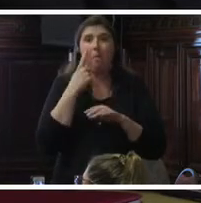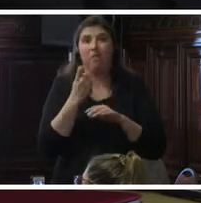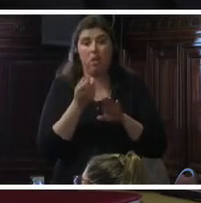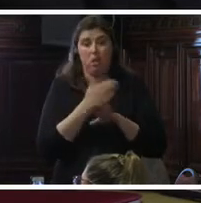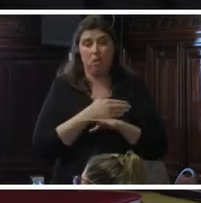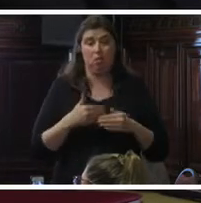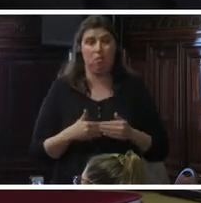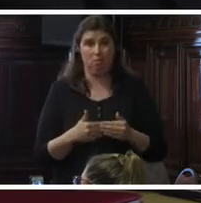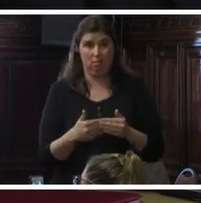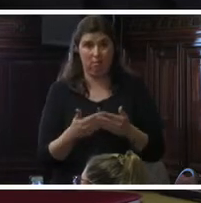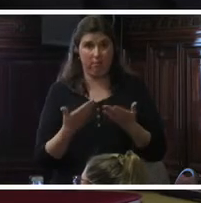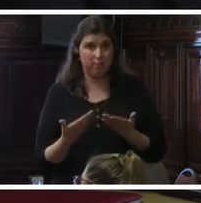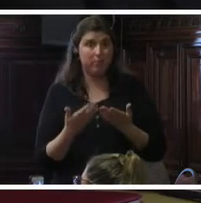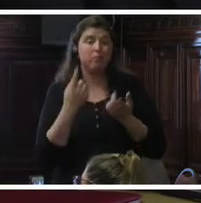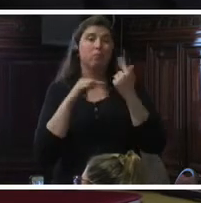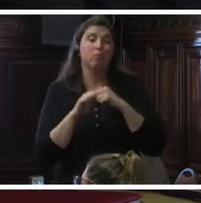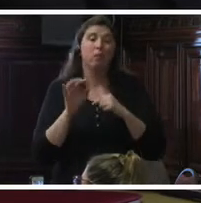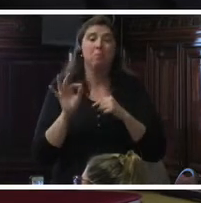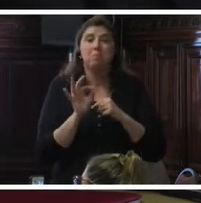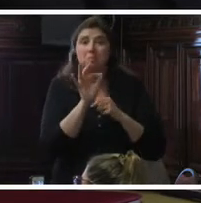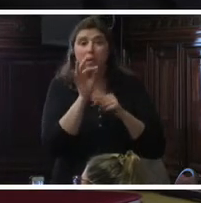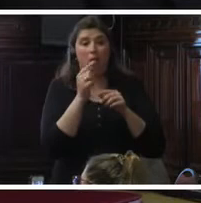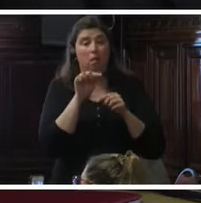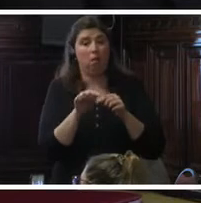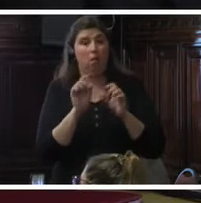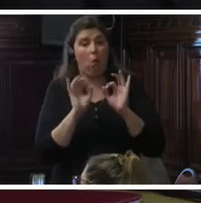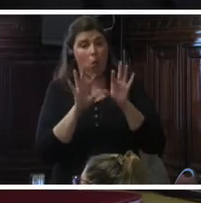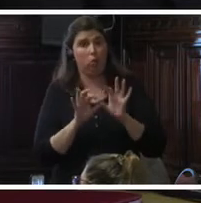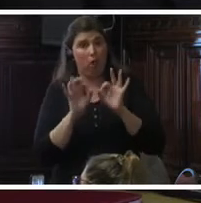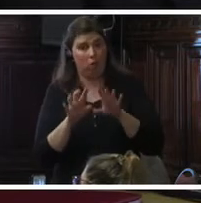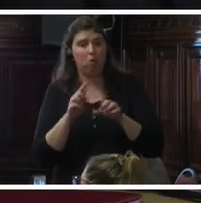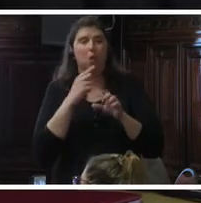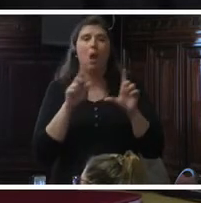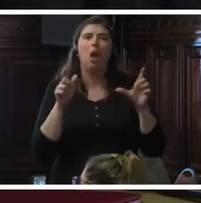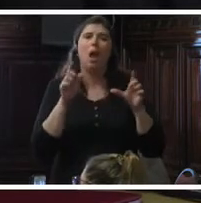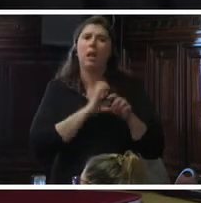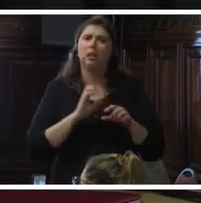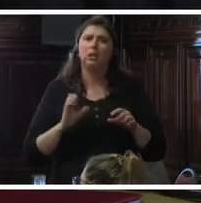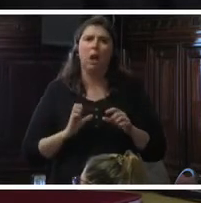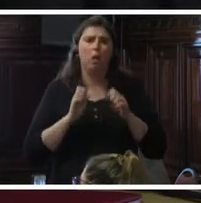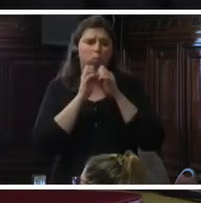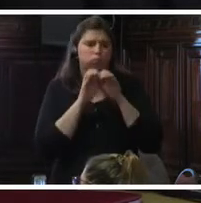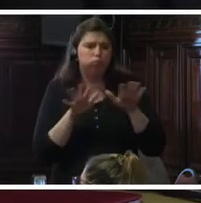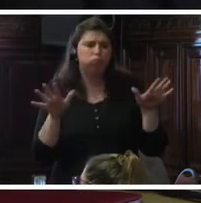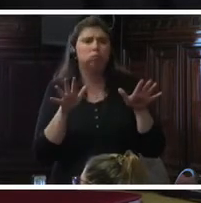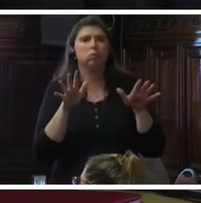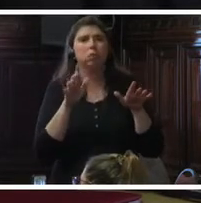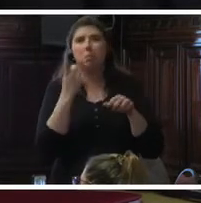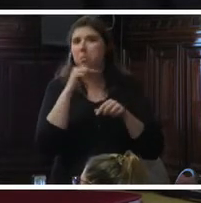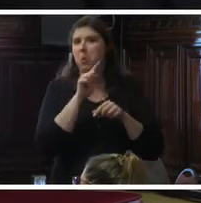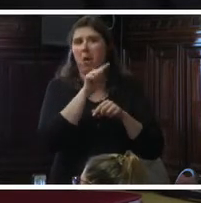lomo mosquito, en el cual el Estado fue proactivo y se dirigió a las comunidades, allá no fueron a entregar